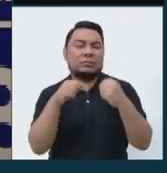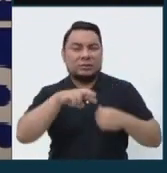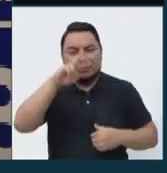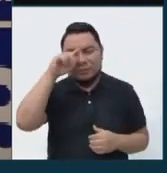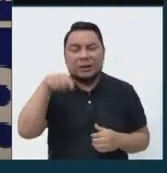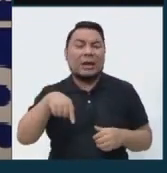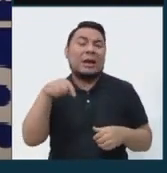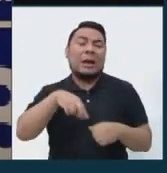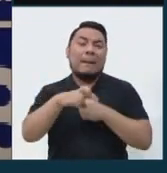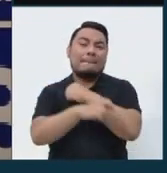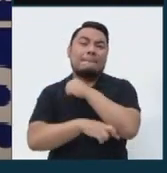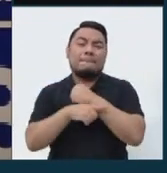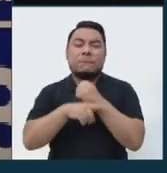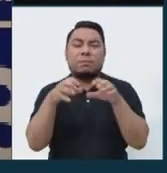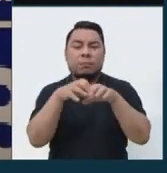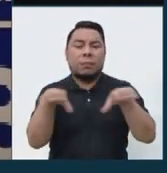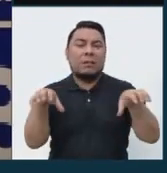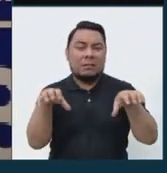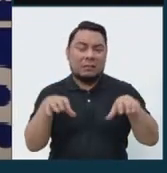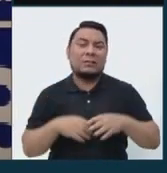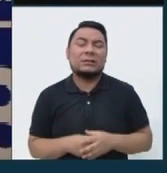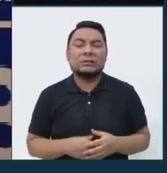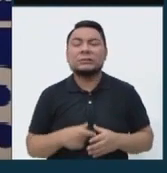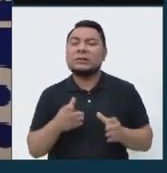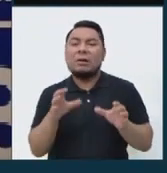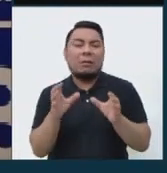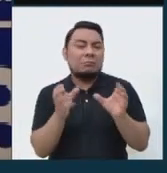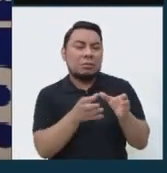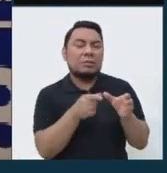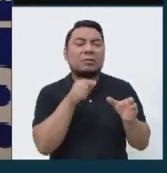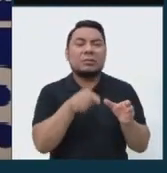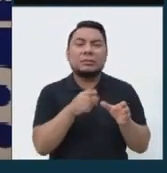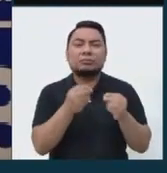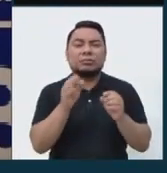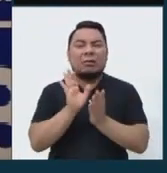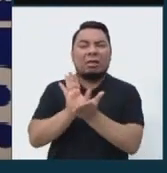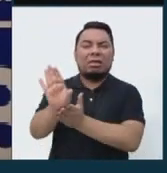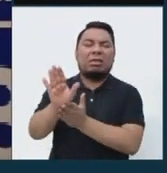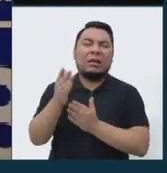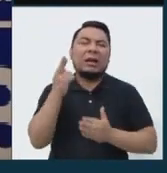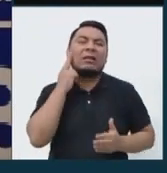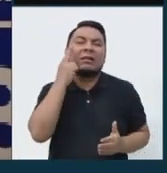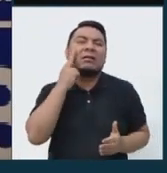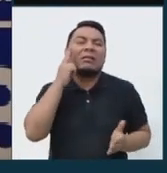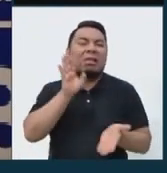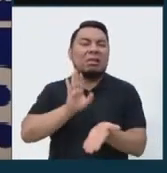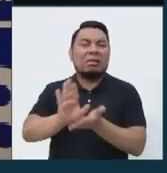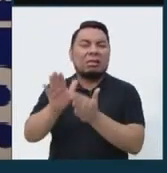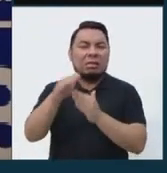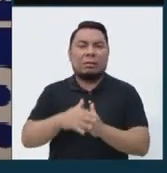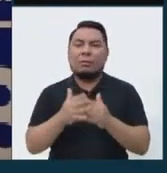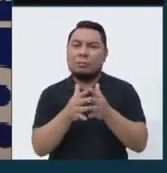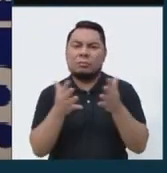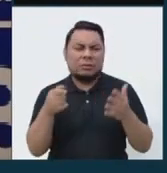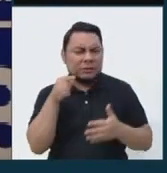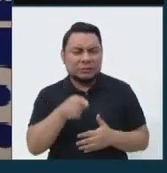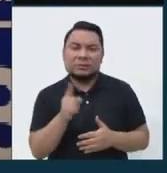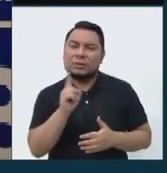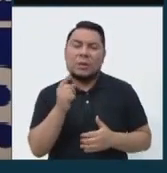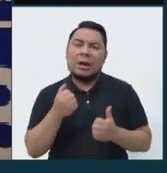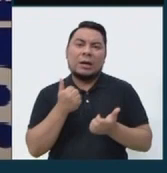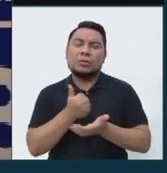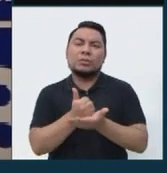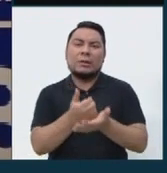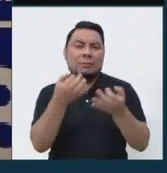fragmentado, polarizado, país hasta racista, lo cual realmente no ha ayudado a enfrentarlo con eficacia.